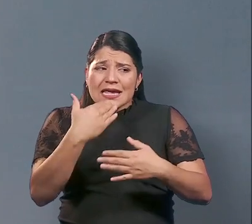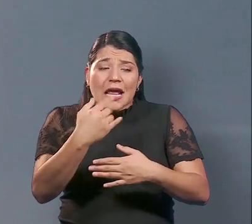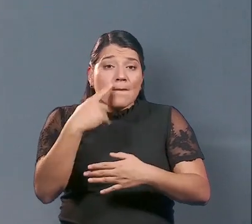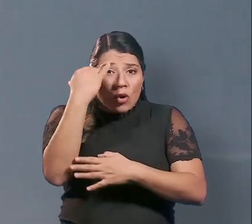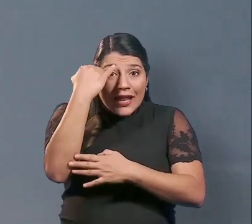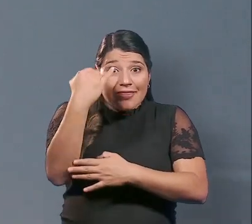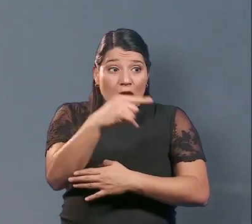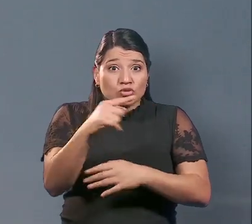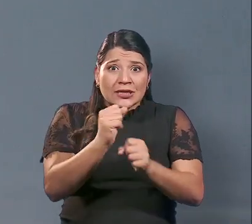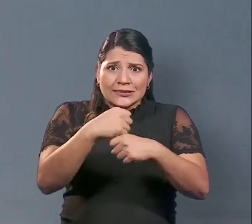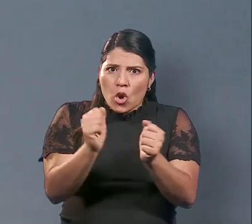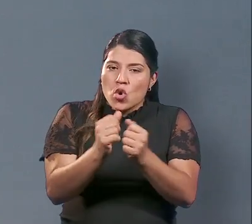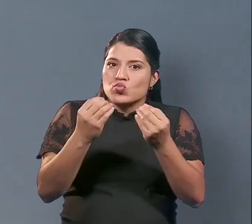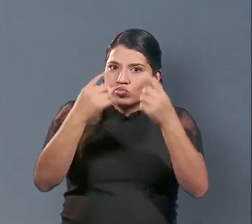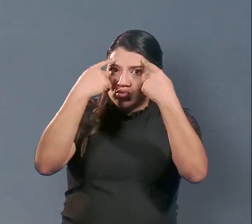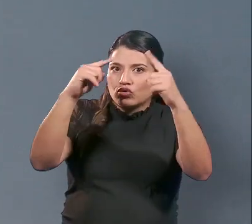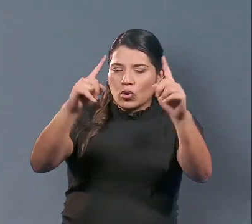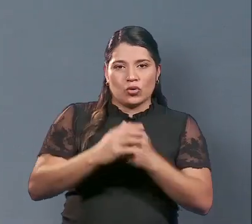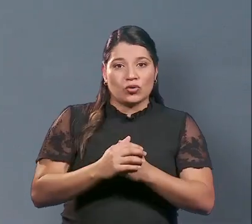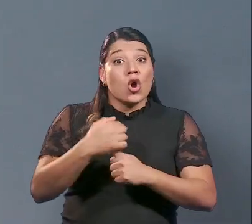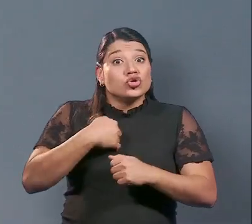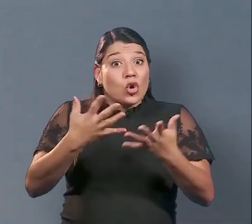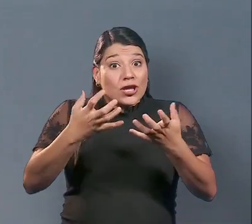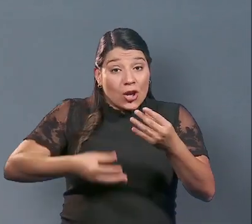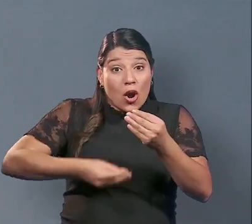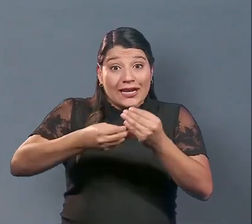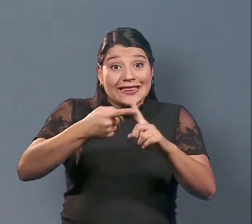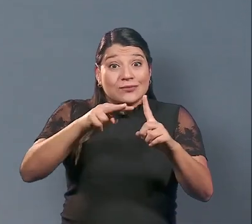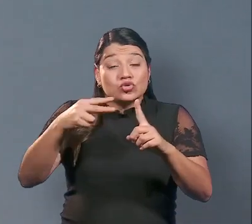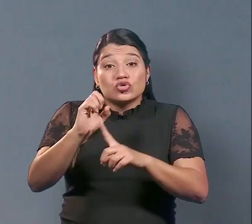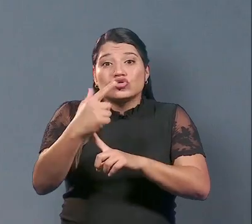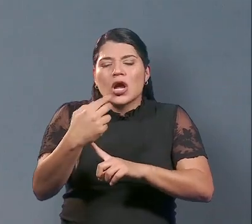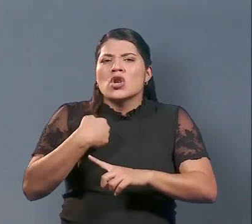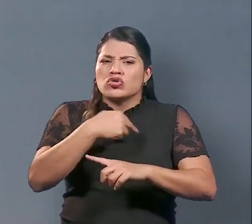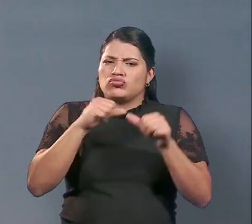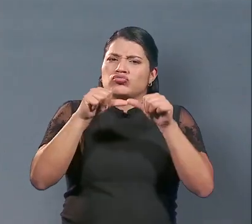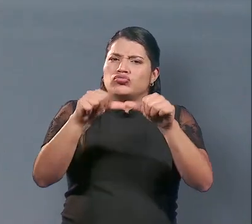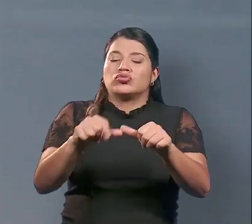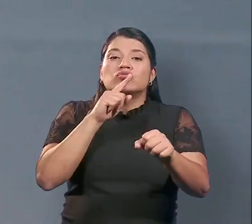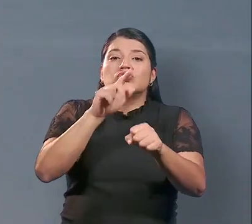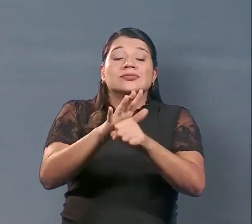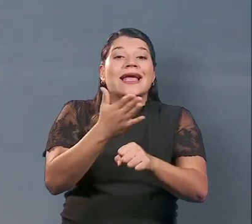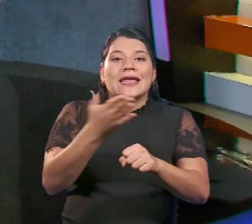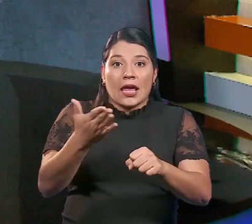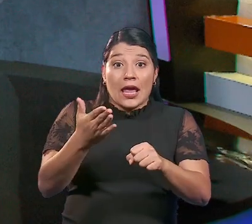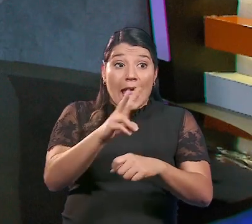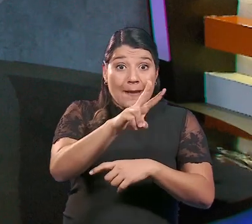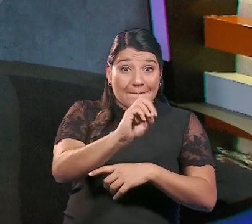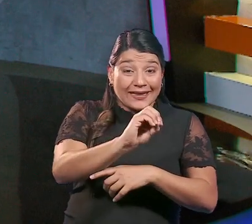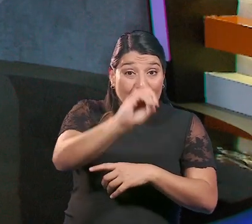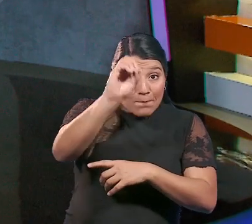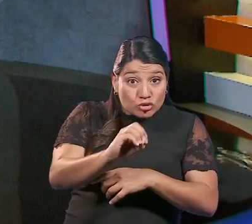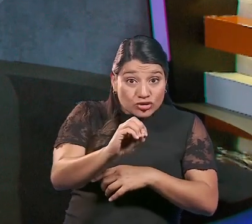iniciativas llevadas a cabo con tanto éxito. Quiero agregar también que en el campo social mantuvimos nuestro compromiso de